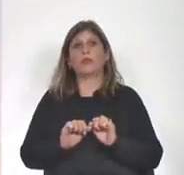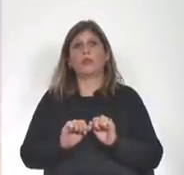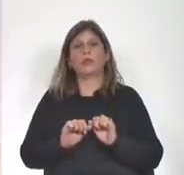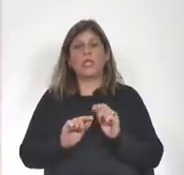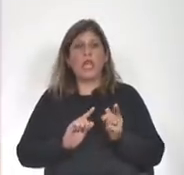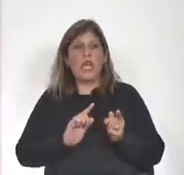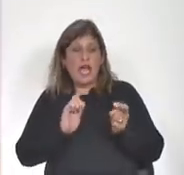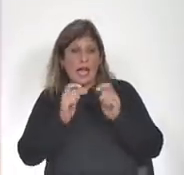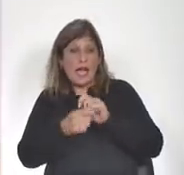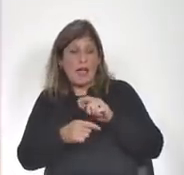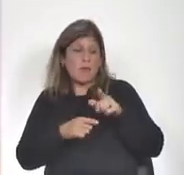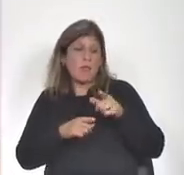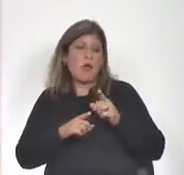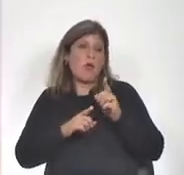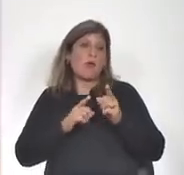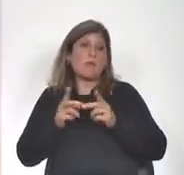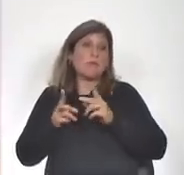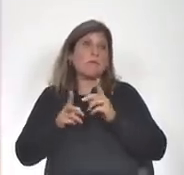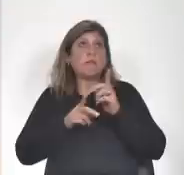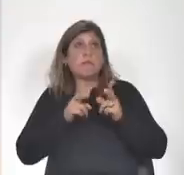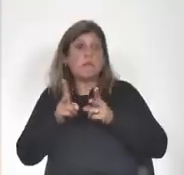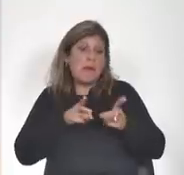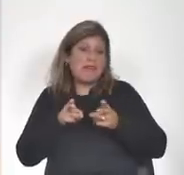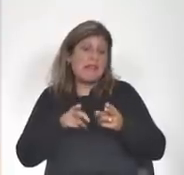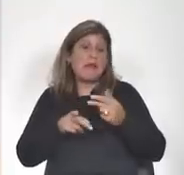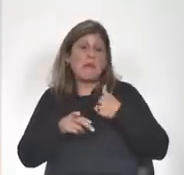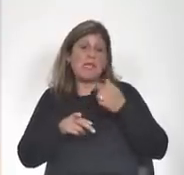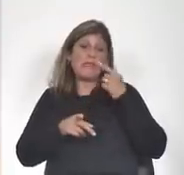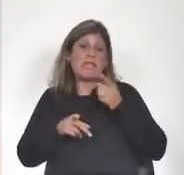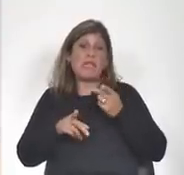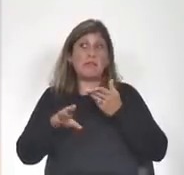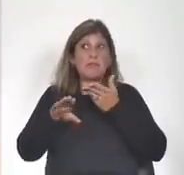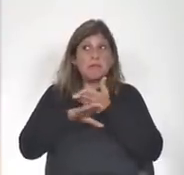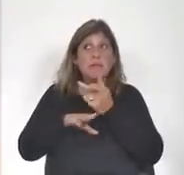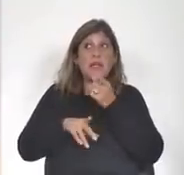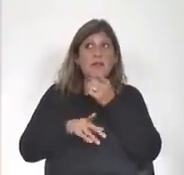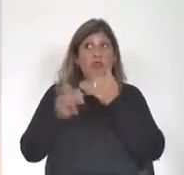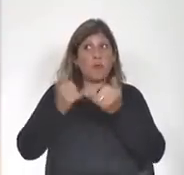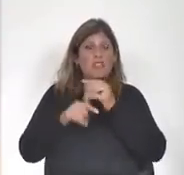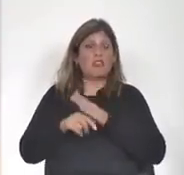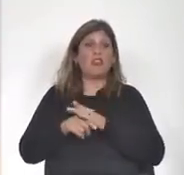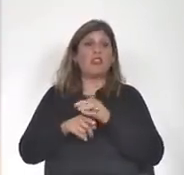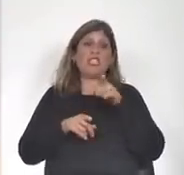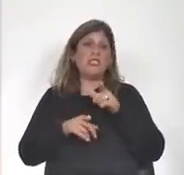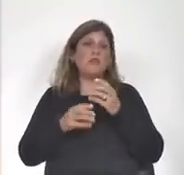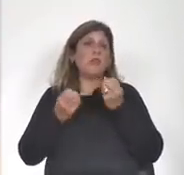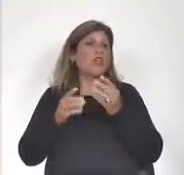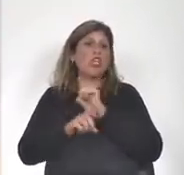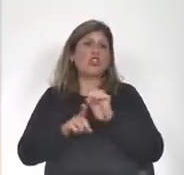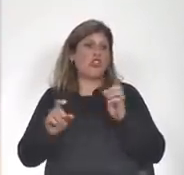revocar aunque fuera parcialmente la confidencialidad de esa información que se le solicitó y en tal caso ¿por qué no lo hizo?